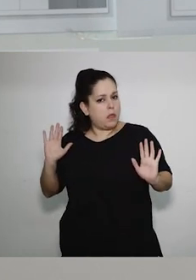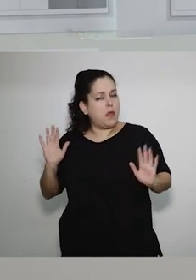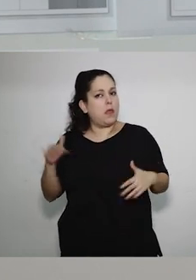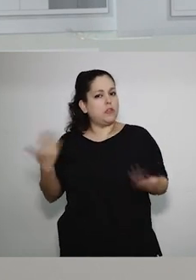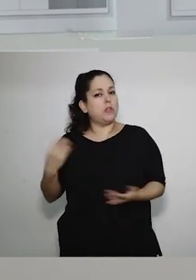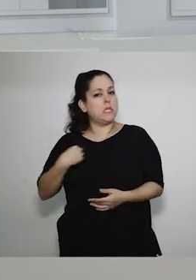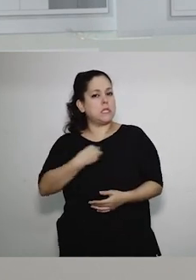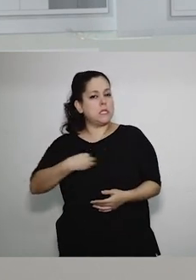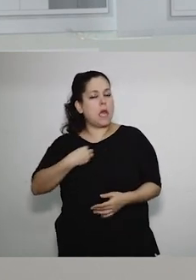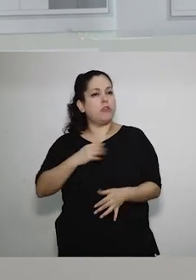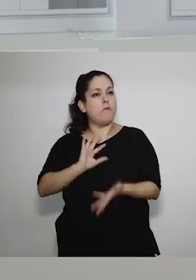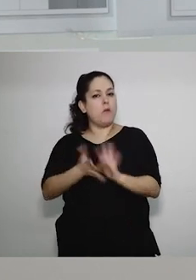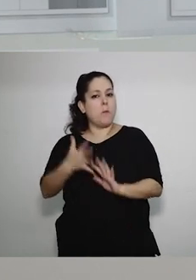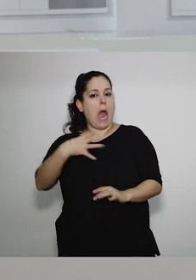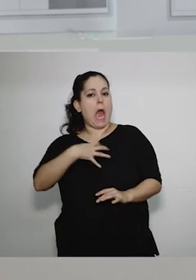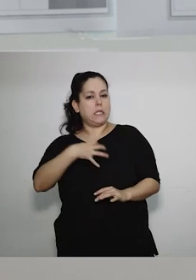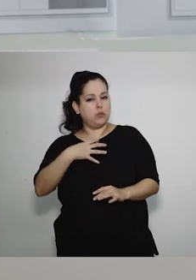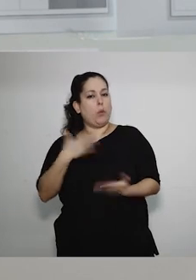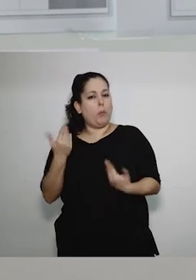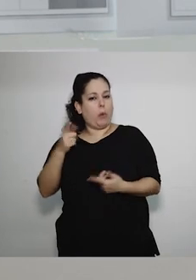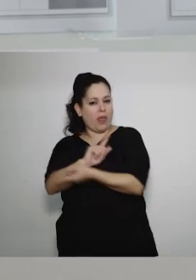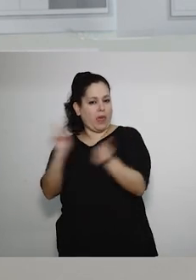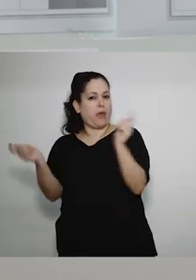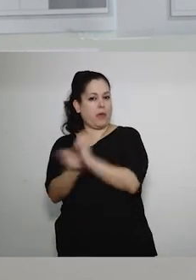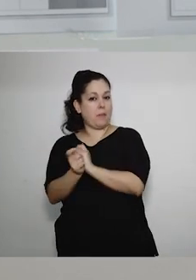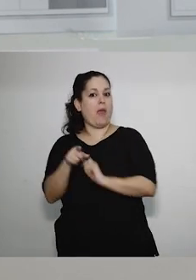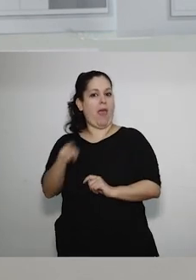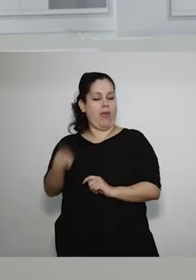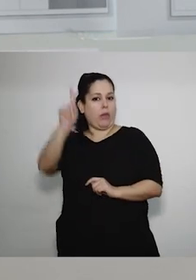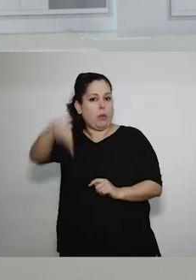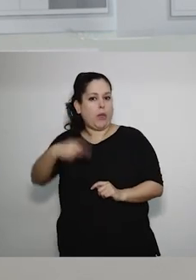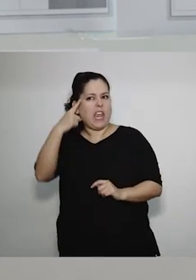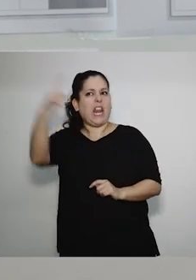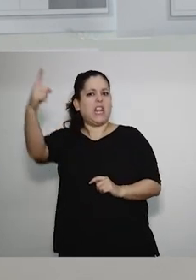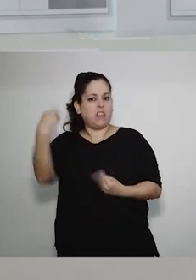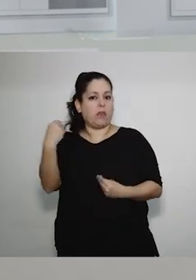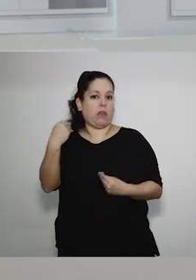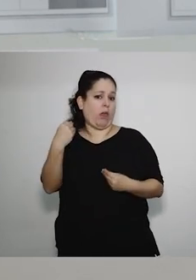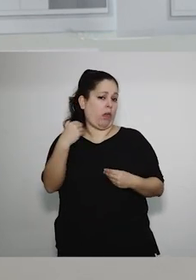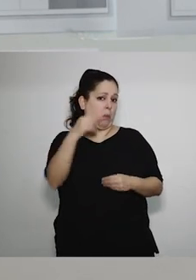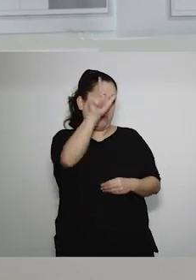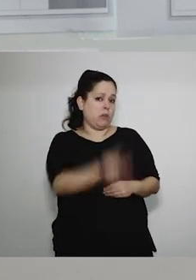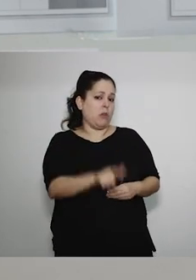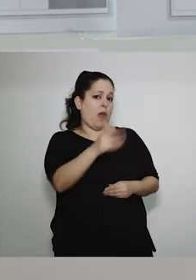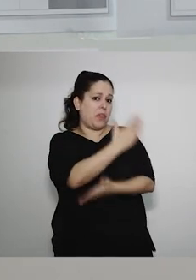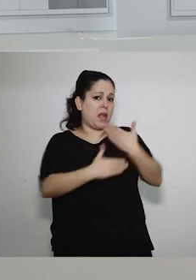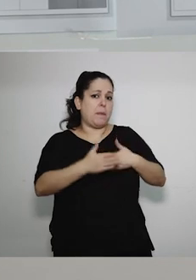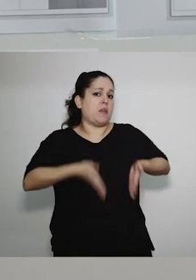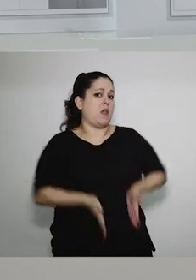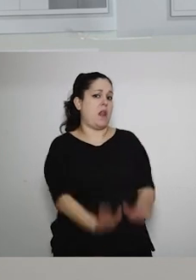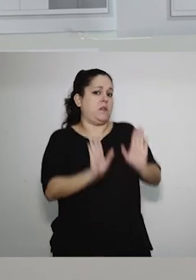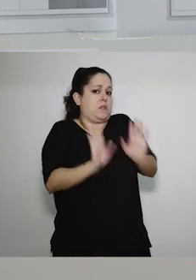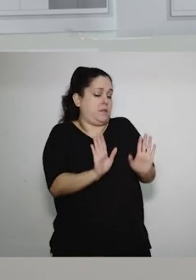entonces siento como que nuestra actitud hacia eso puede ser diferente. Y acá está la creencia como de que la discapacidad es algo con lo que uno nace.